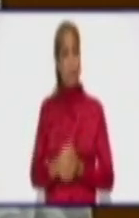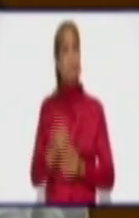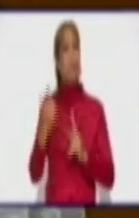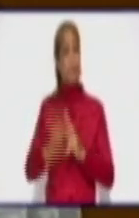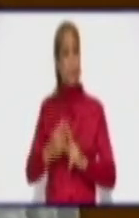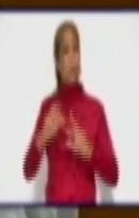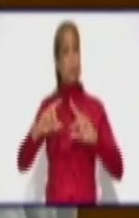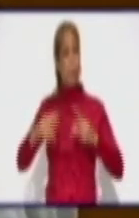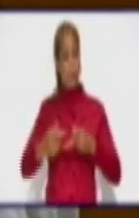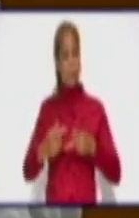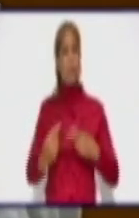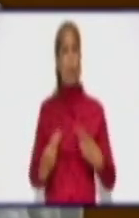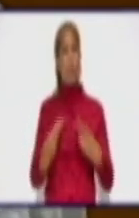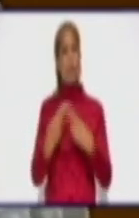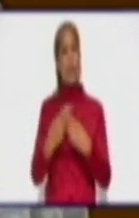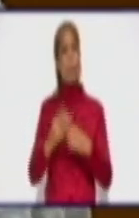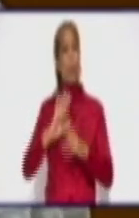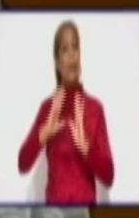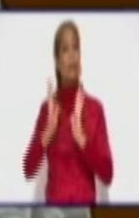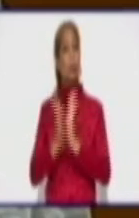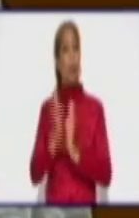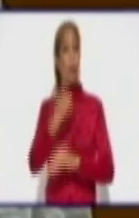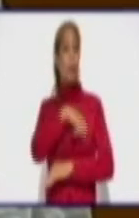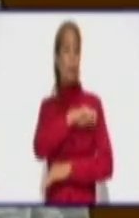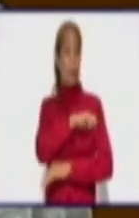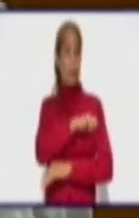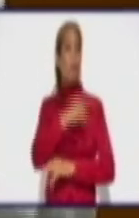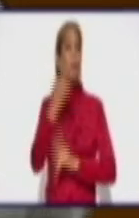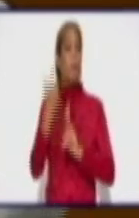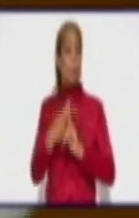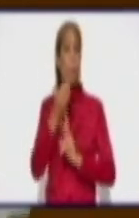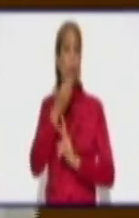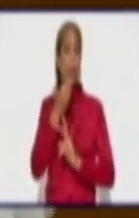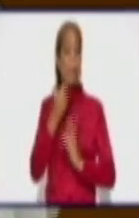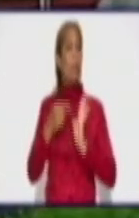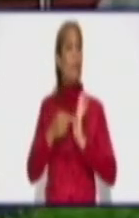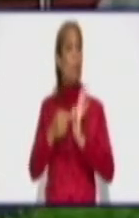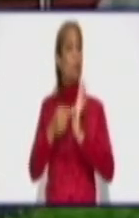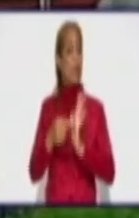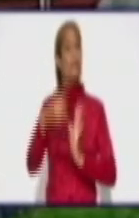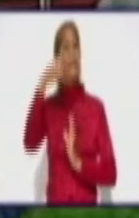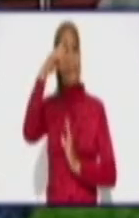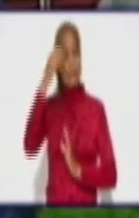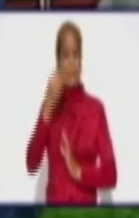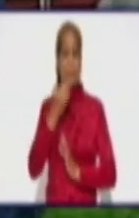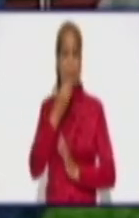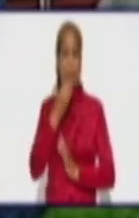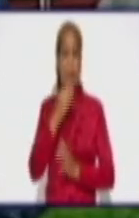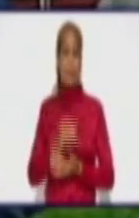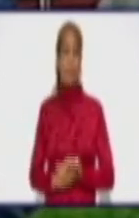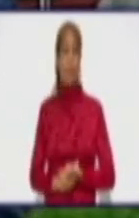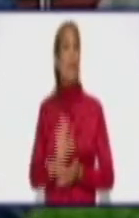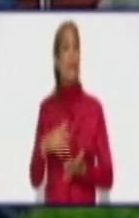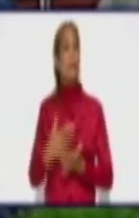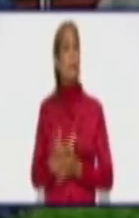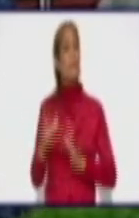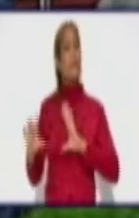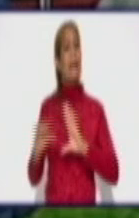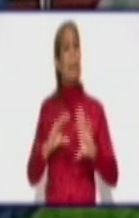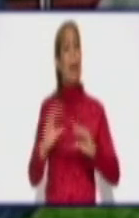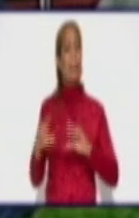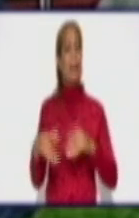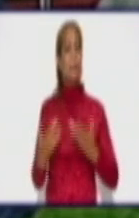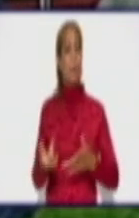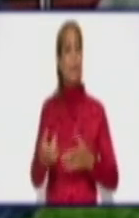confiamos en nuestro pueblo. Y creemos que podemos demostrar que sí se puede. Estamos hablando de que el municipio más complicado de la provincia en este